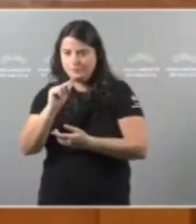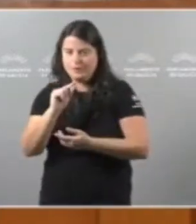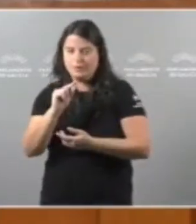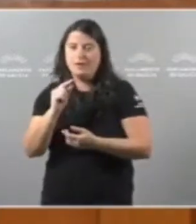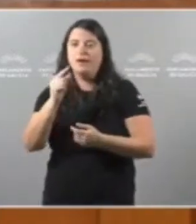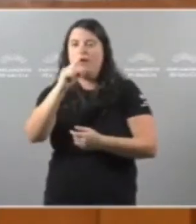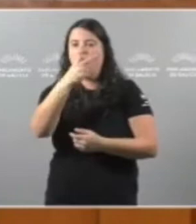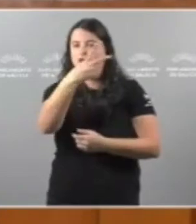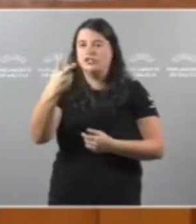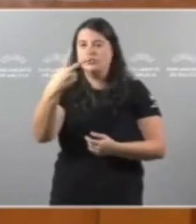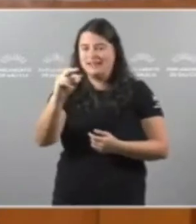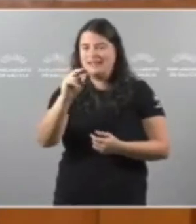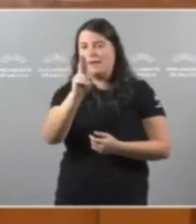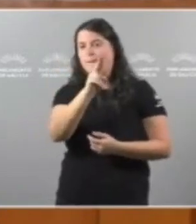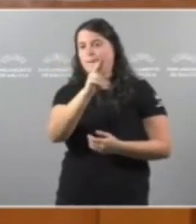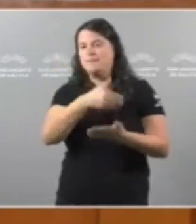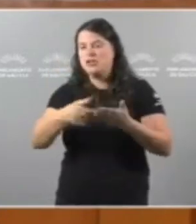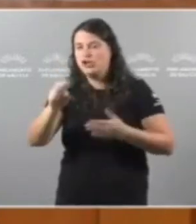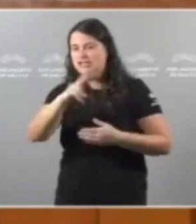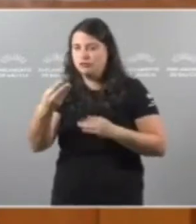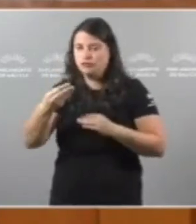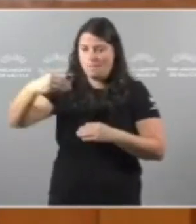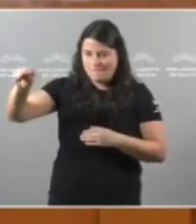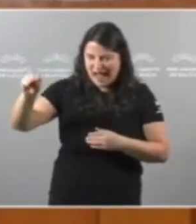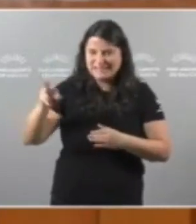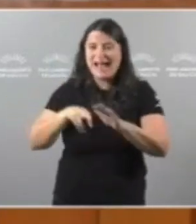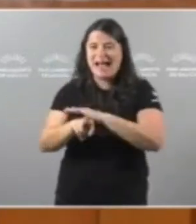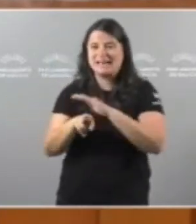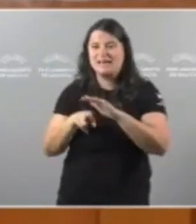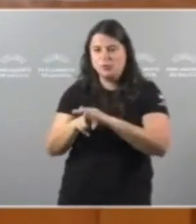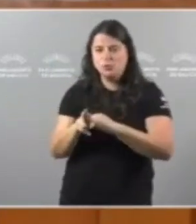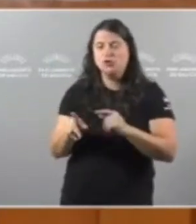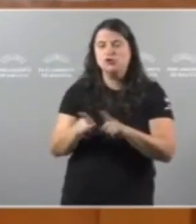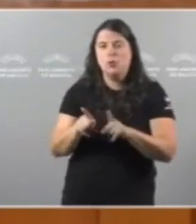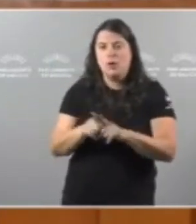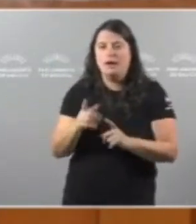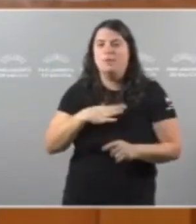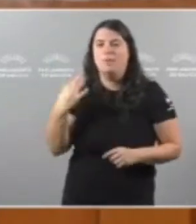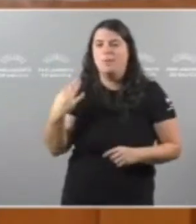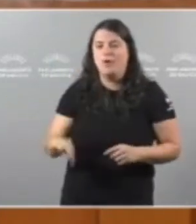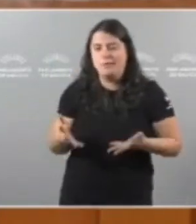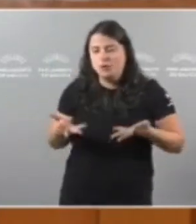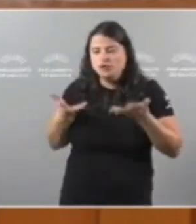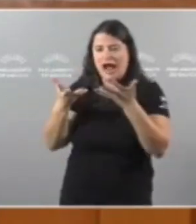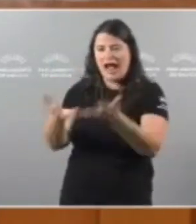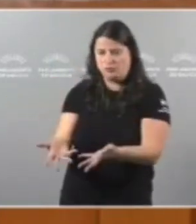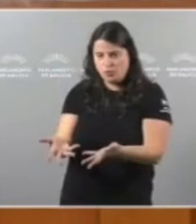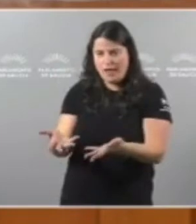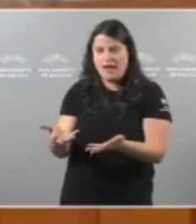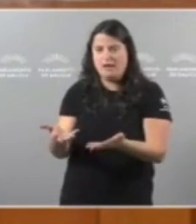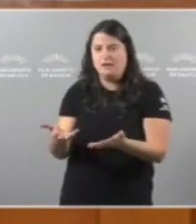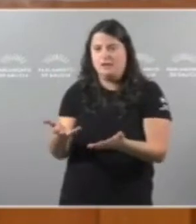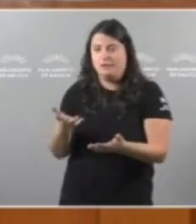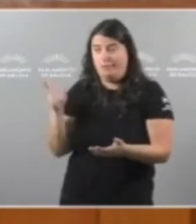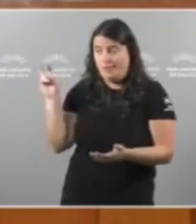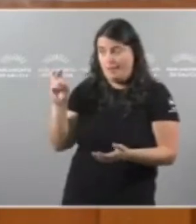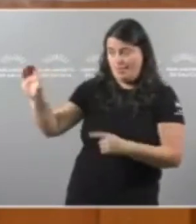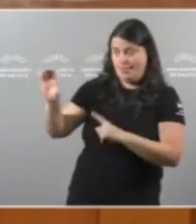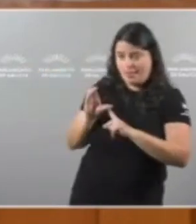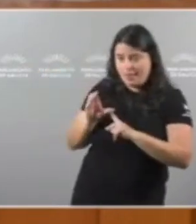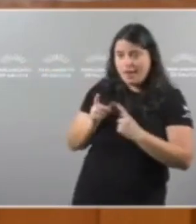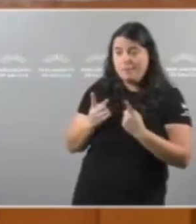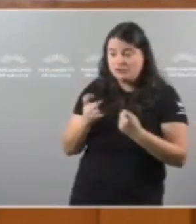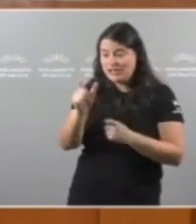millóns De euros Máis Un recursos Que poderíamos Axudar Utilizar Para axudar A quem máis O